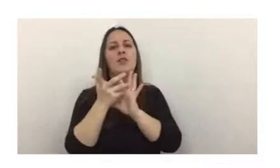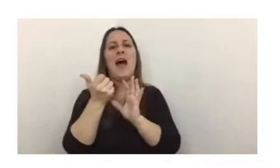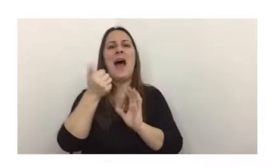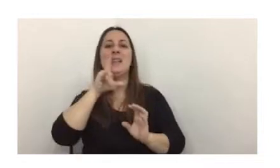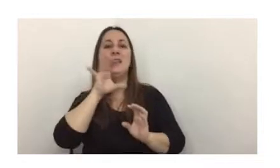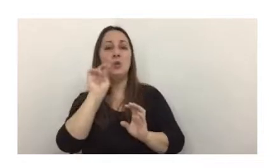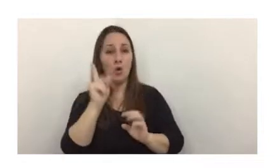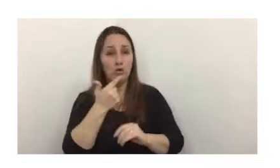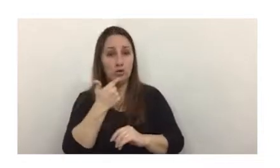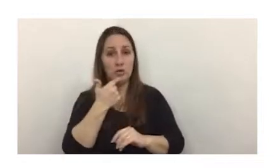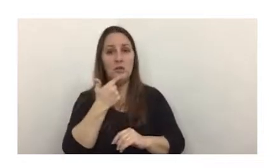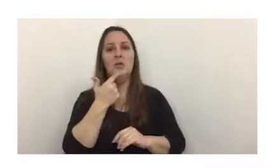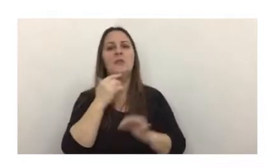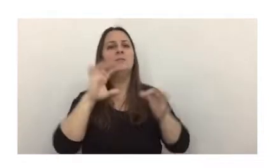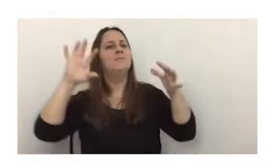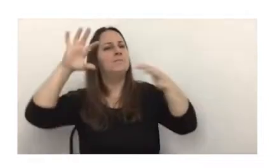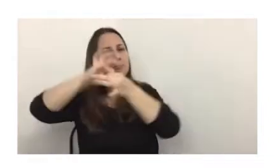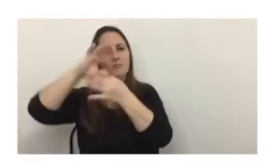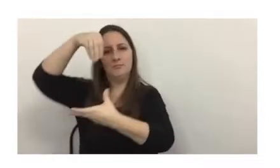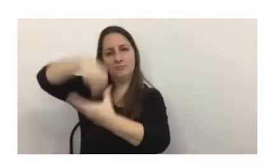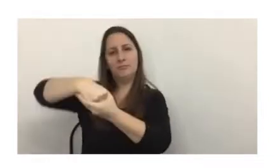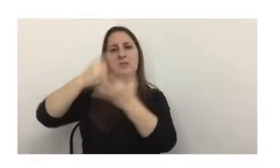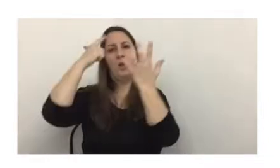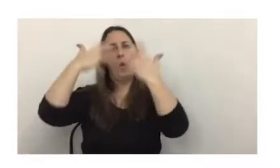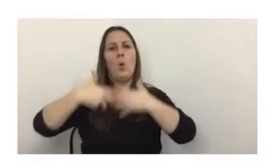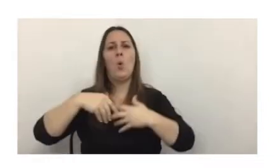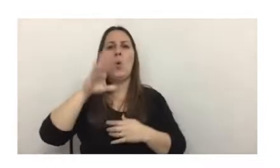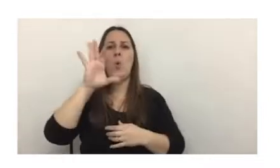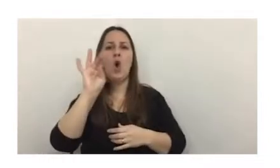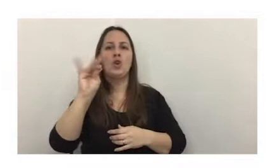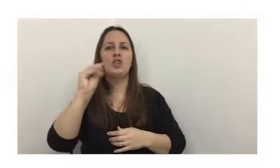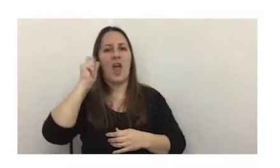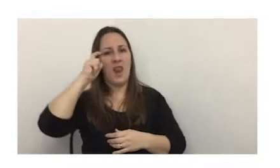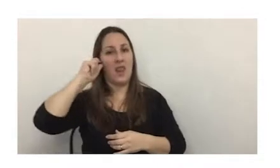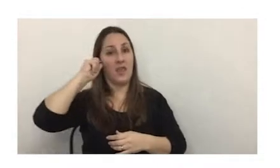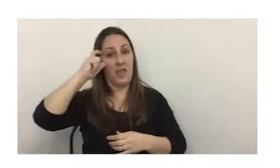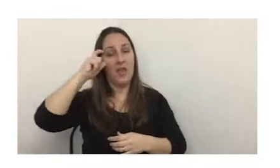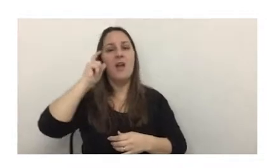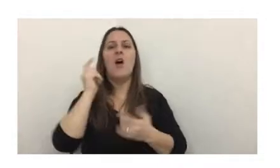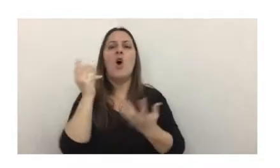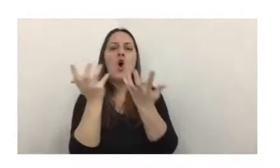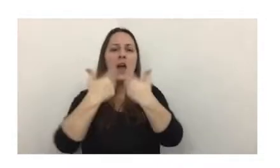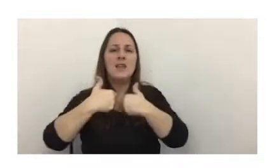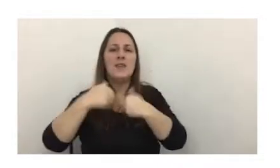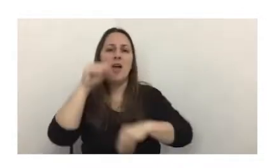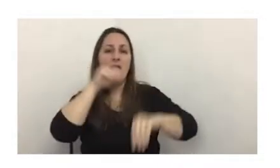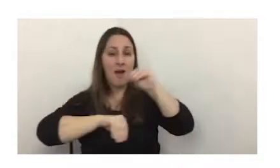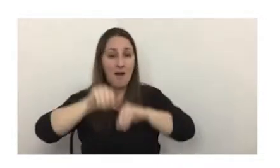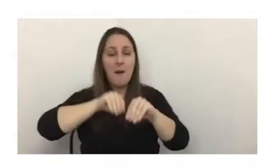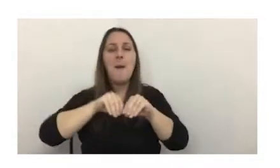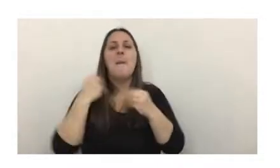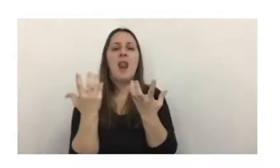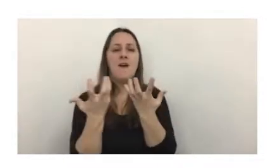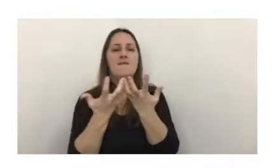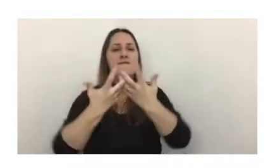basado en la tecnología blockchain que fueron diseñadas estos criptoactivos para